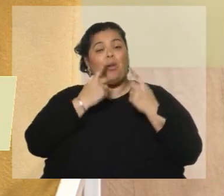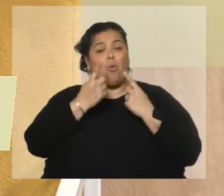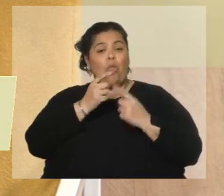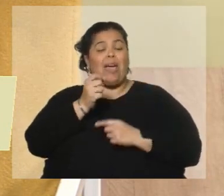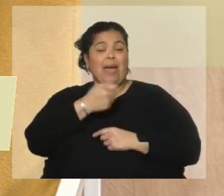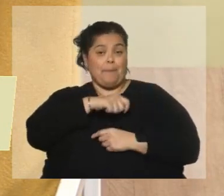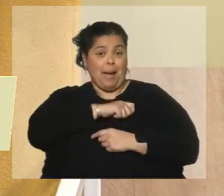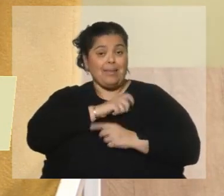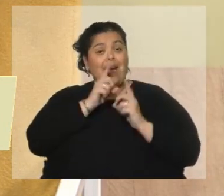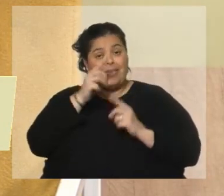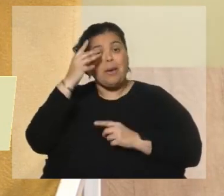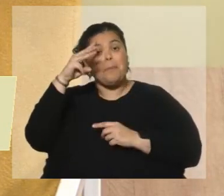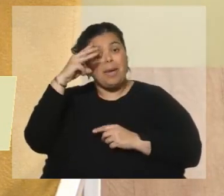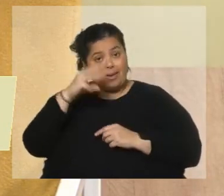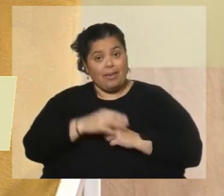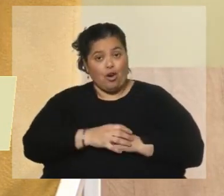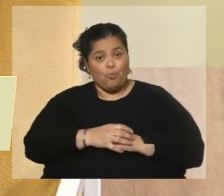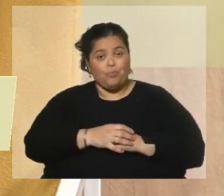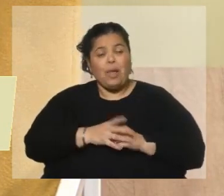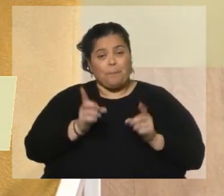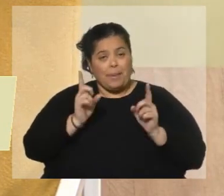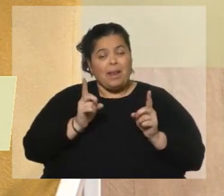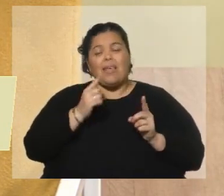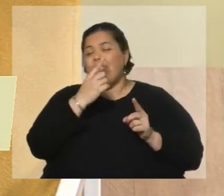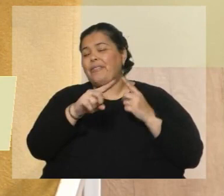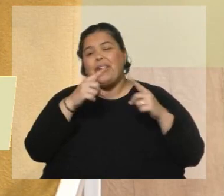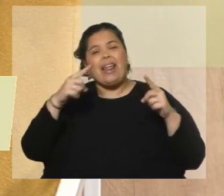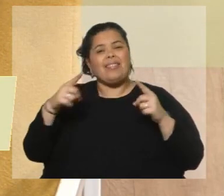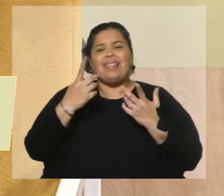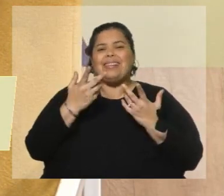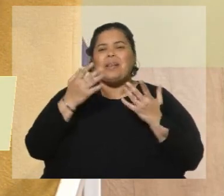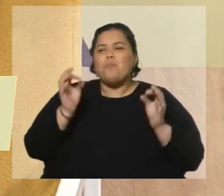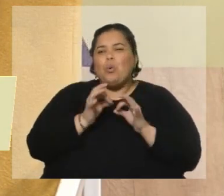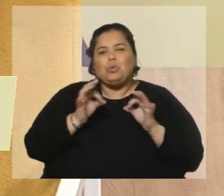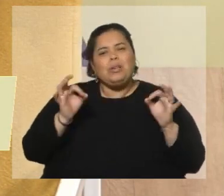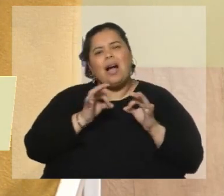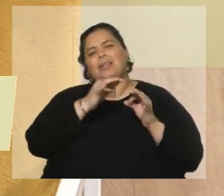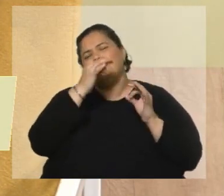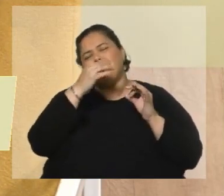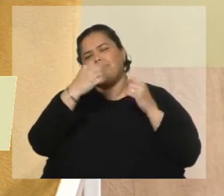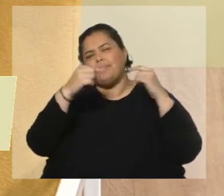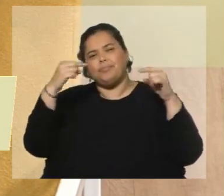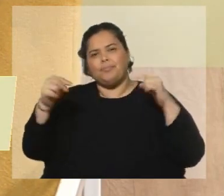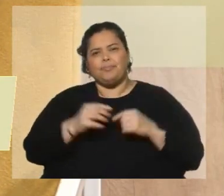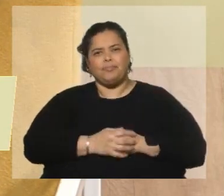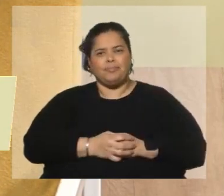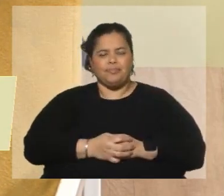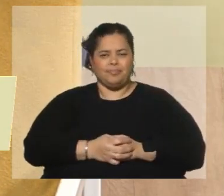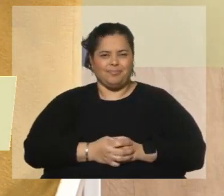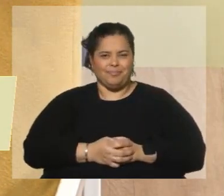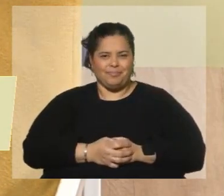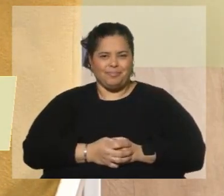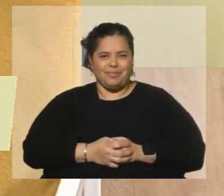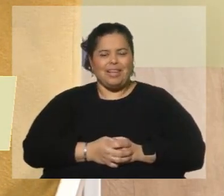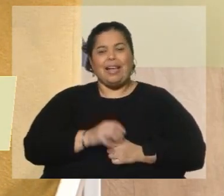mexicanas. Vamos a escuchar María Greber, vamos a escuchar Júrame, vamos a escuchar Ya no te acuerdas de mí, pero